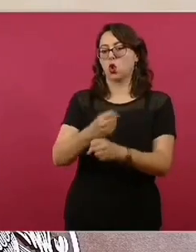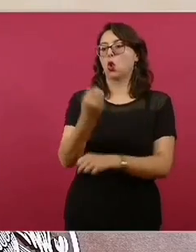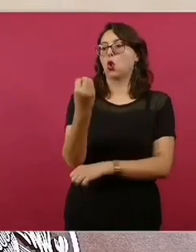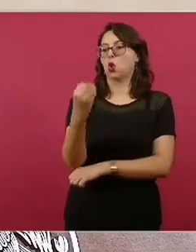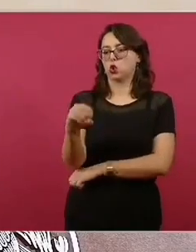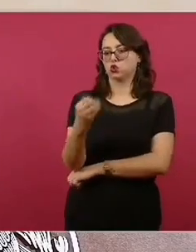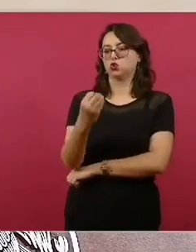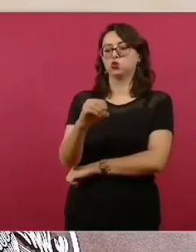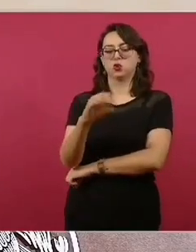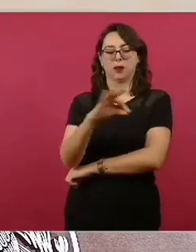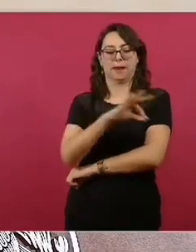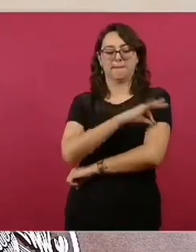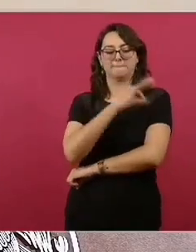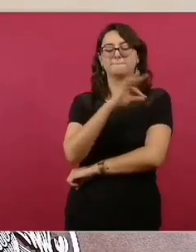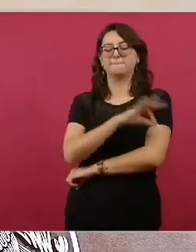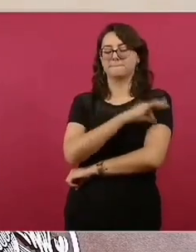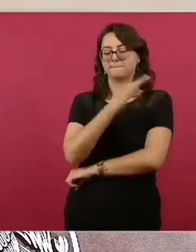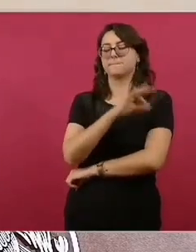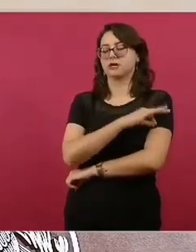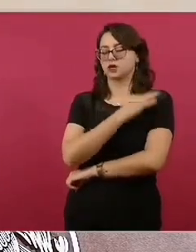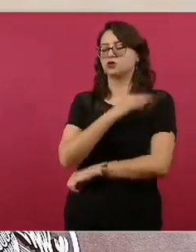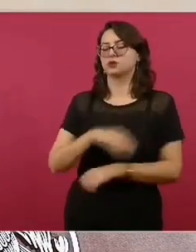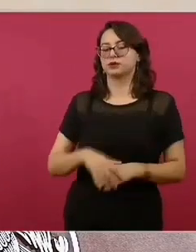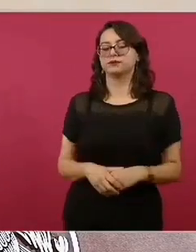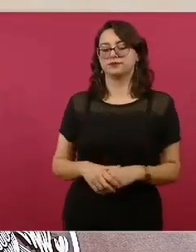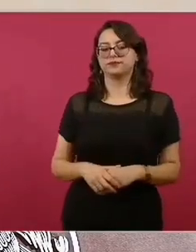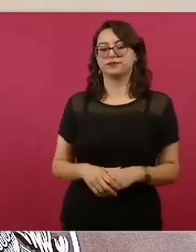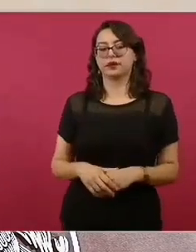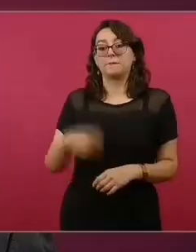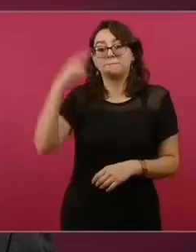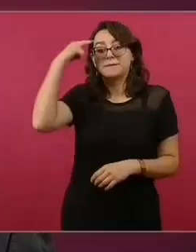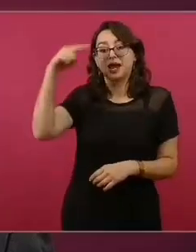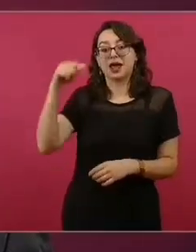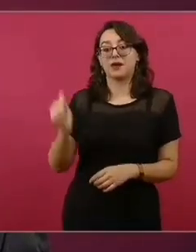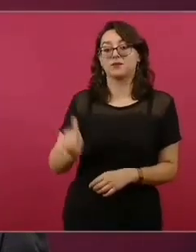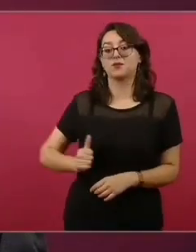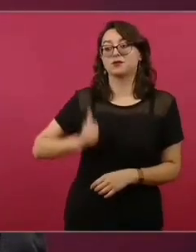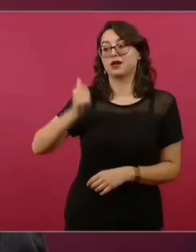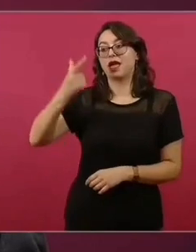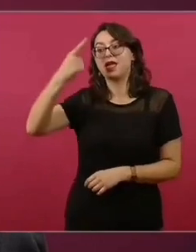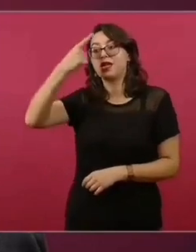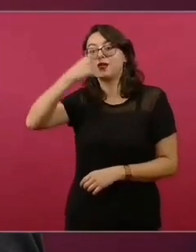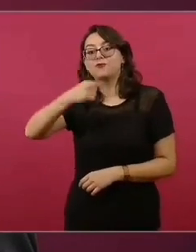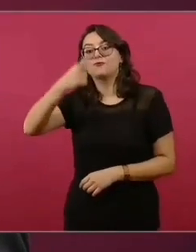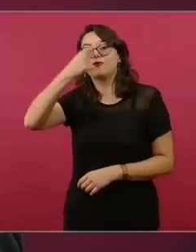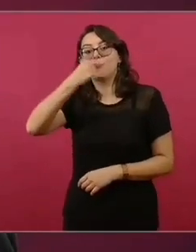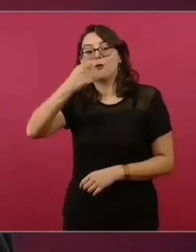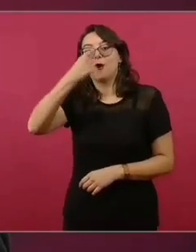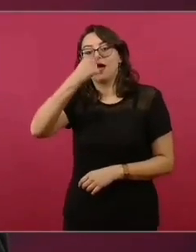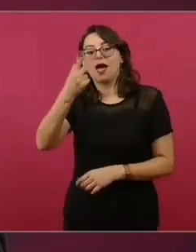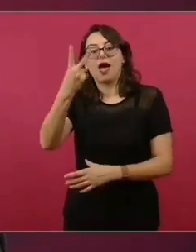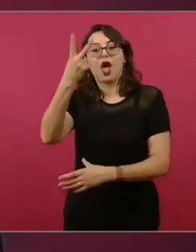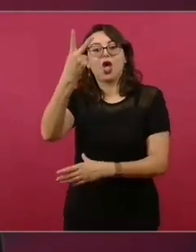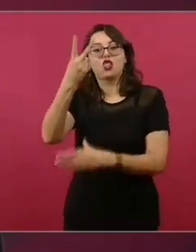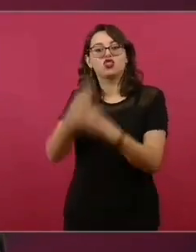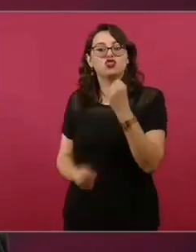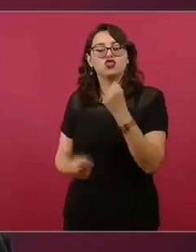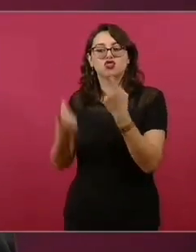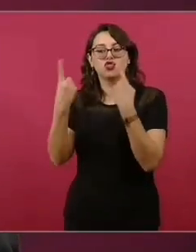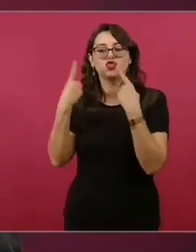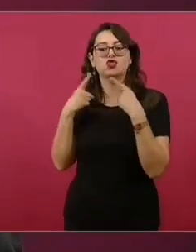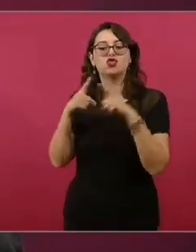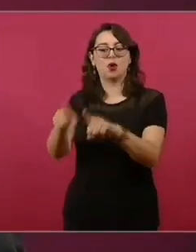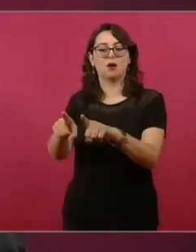entre otras razones, para aprovechar la logística de la vacunación contra influenza. En México se usa la vacuna contra influenza